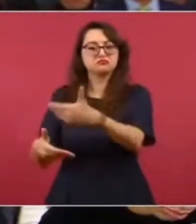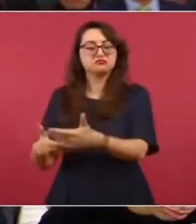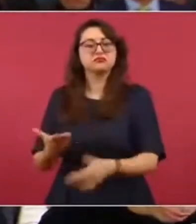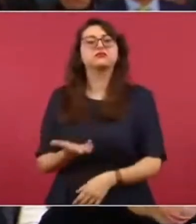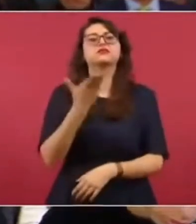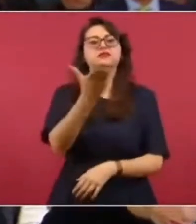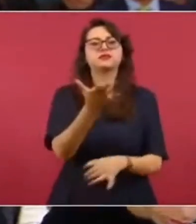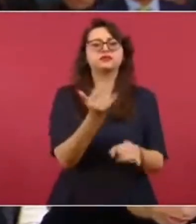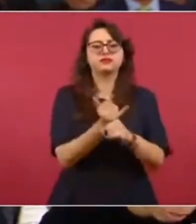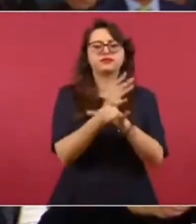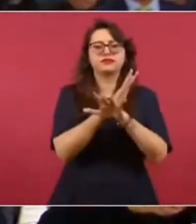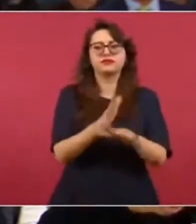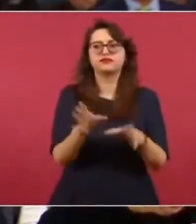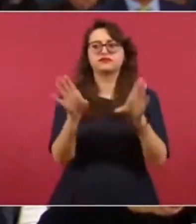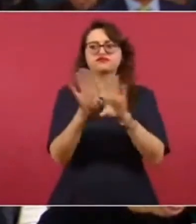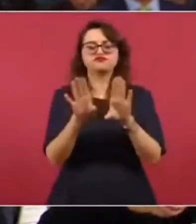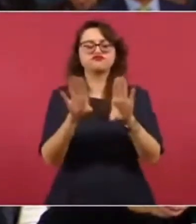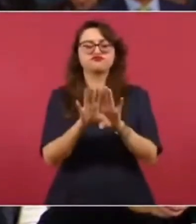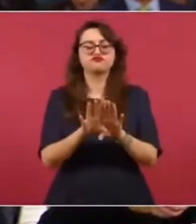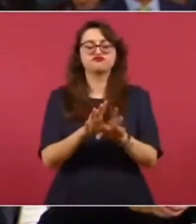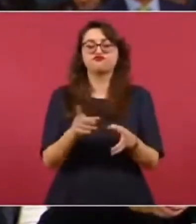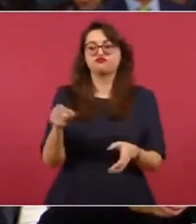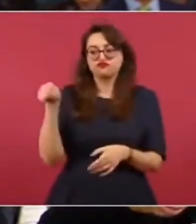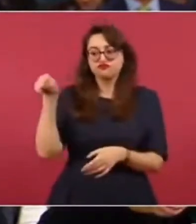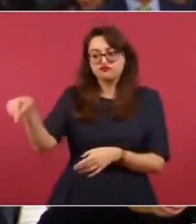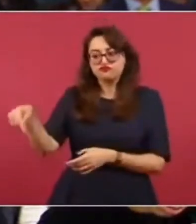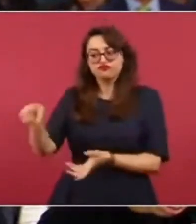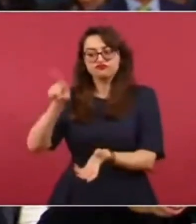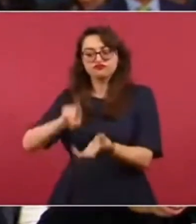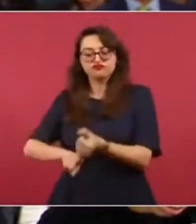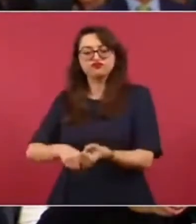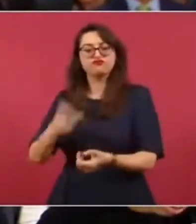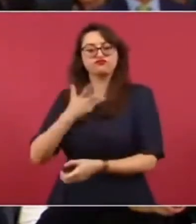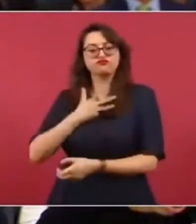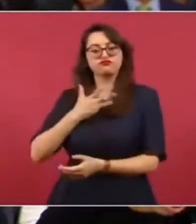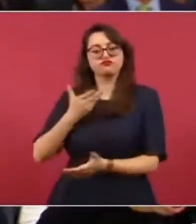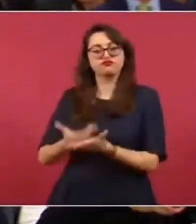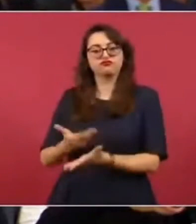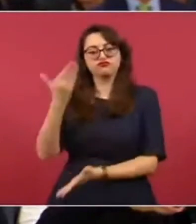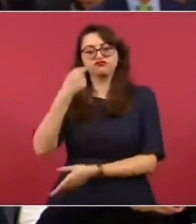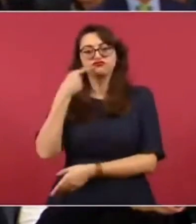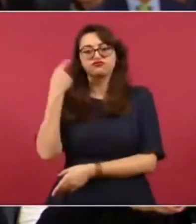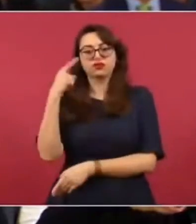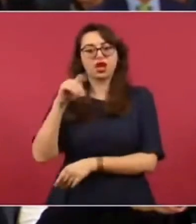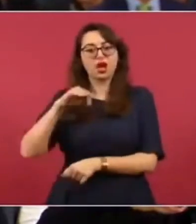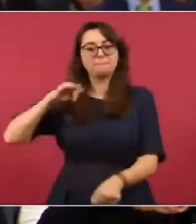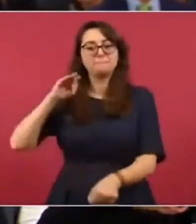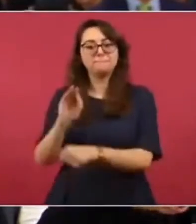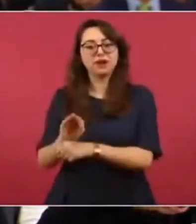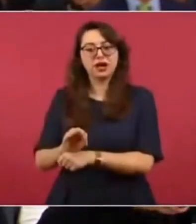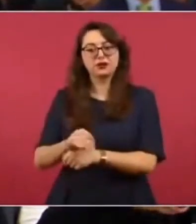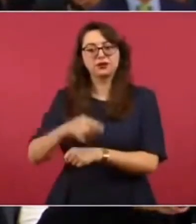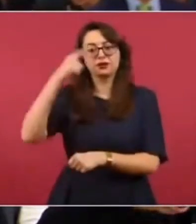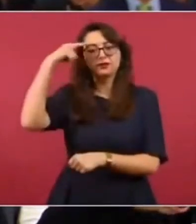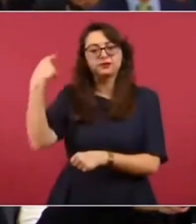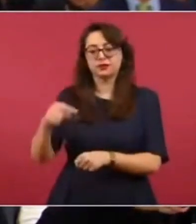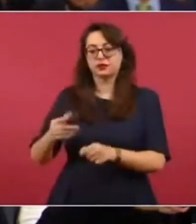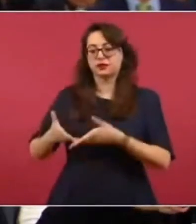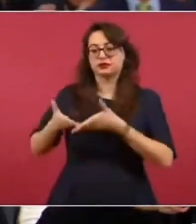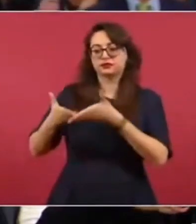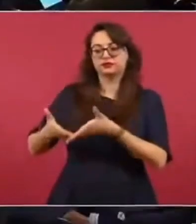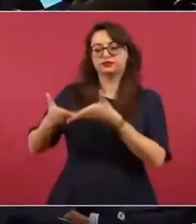amparo por ahí que se los otorga para cuestiones de esta ocupación que se hizo del muelle que